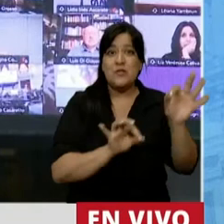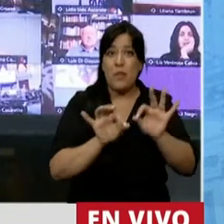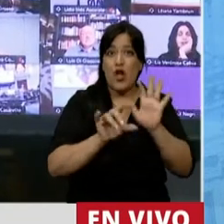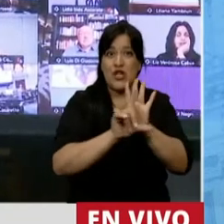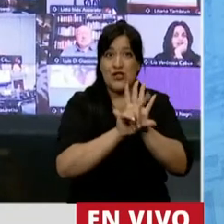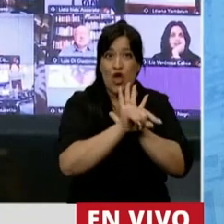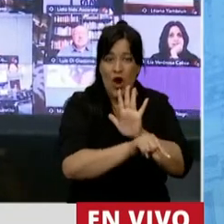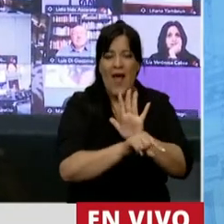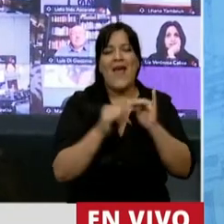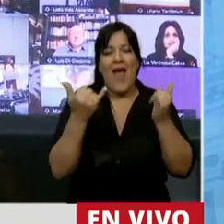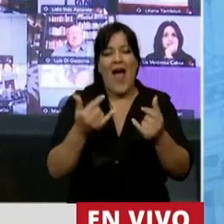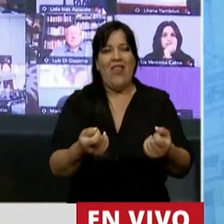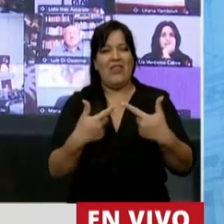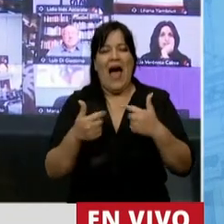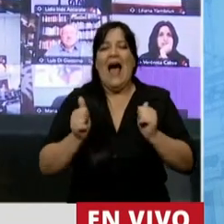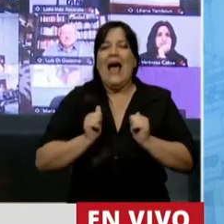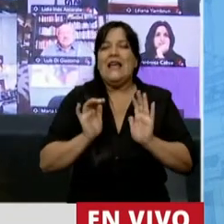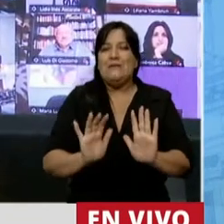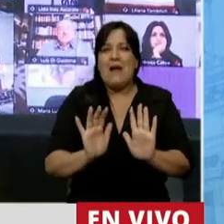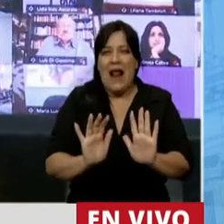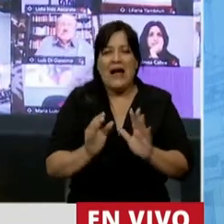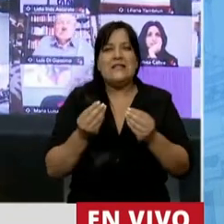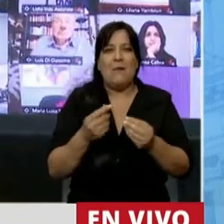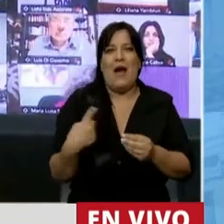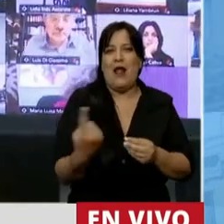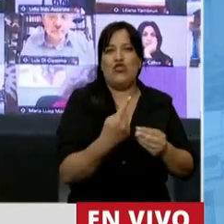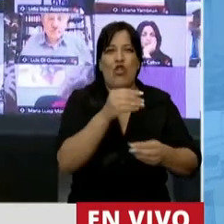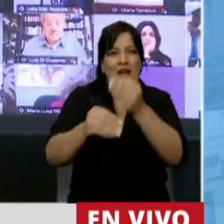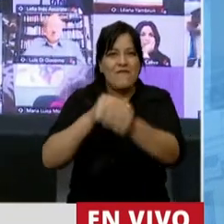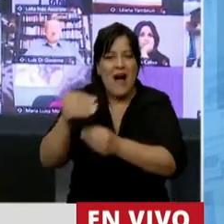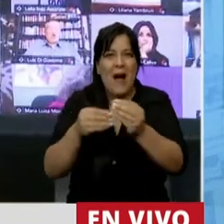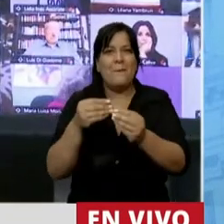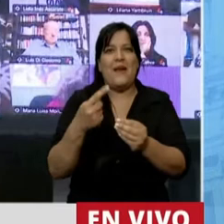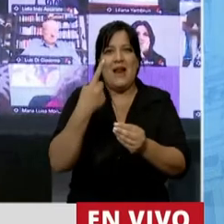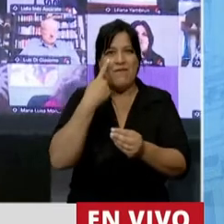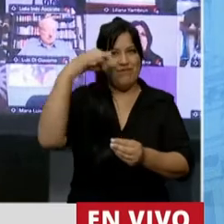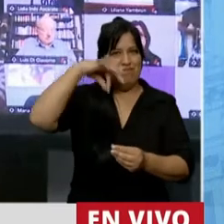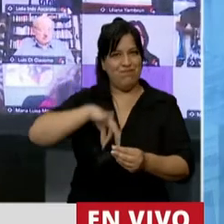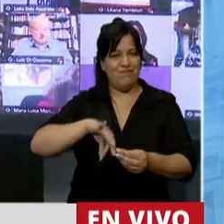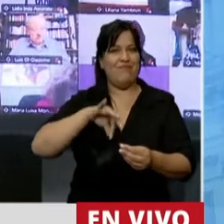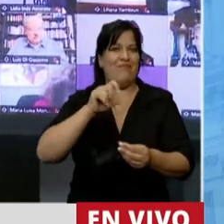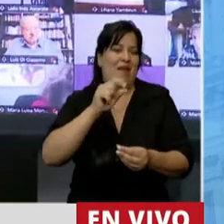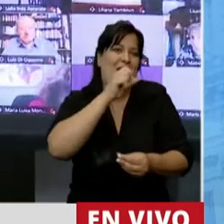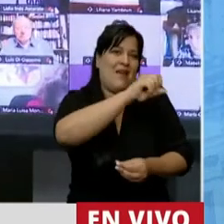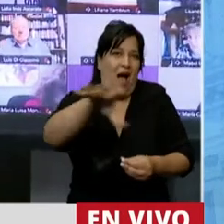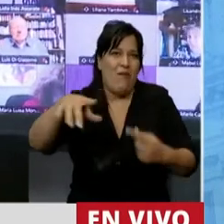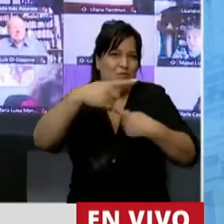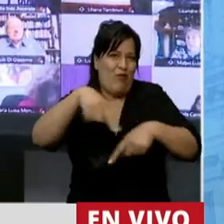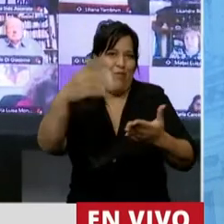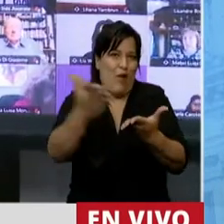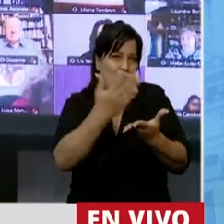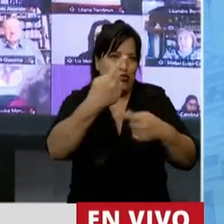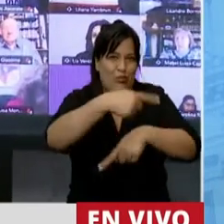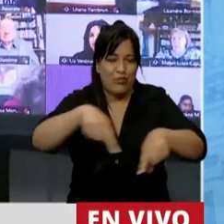una esperanza para todas aquellas familias que viven de la economía familiar. Significa